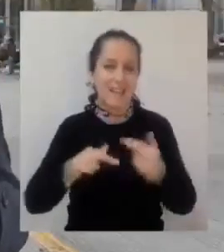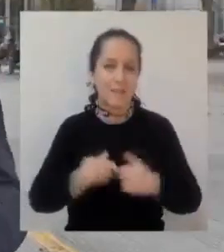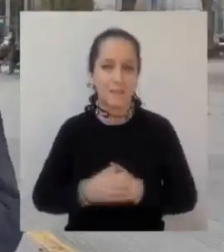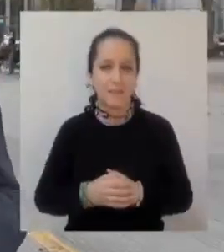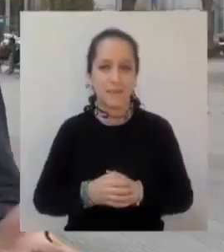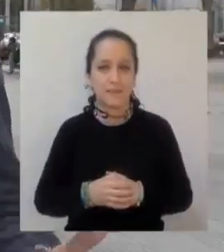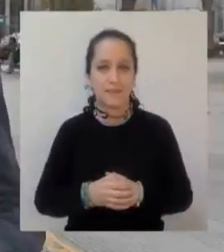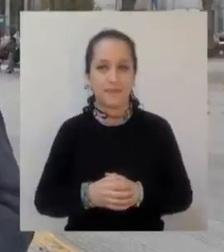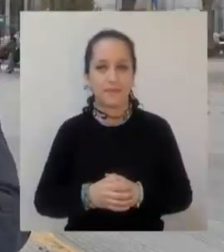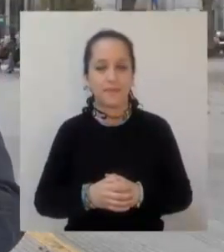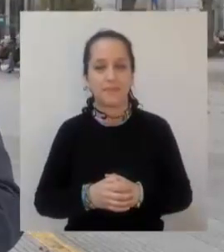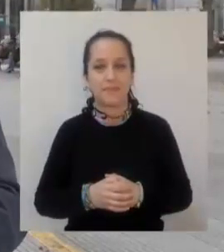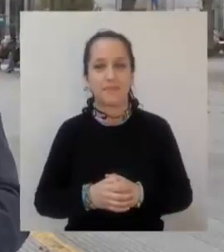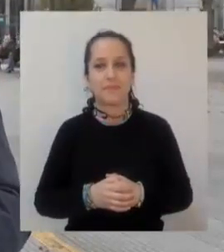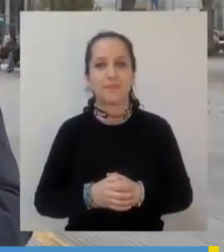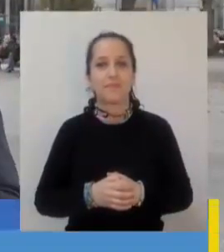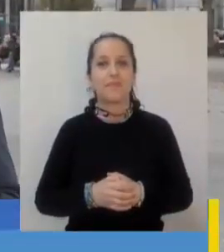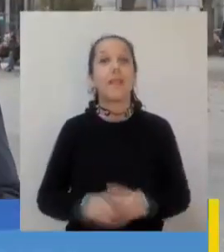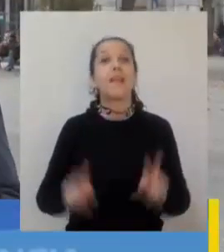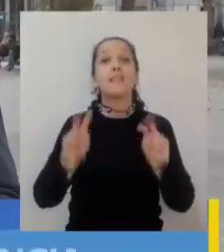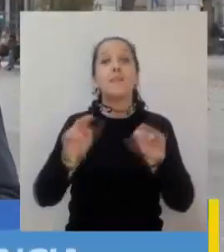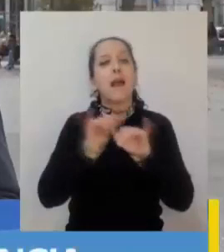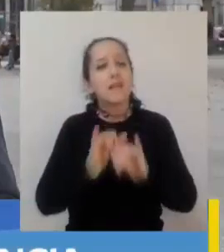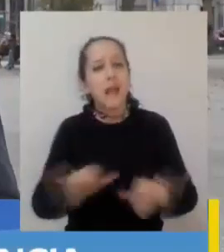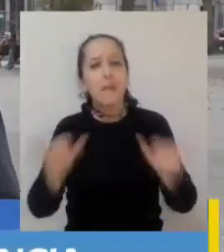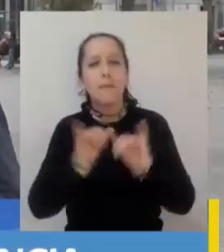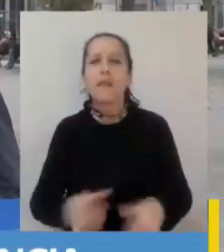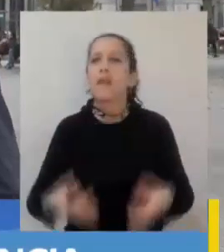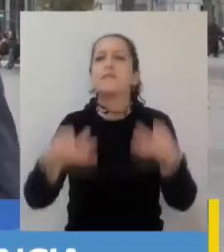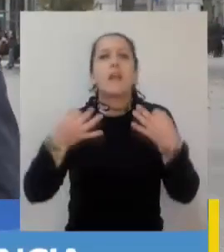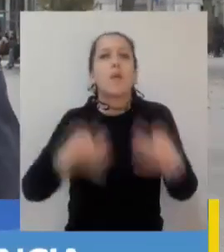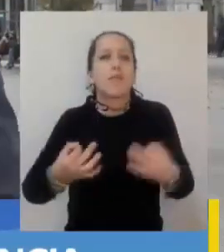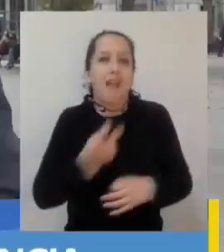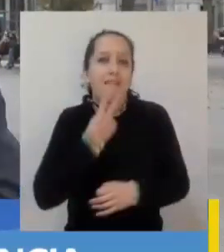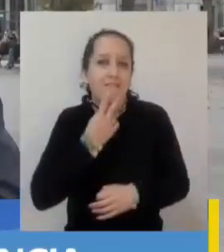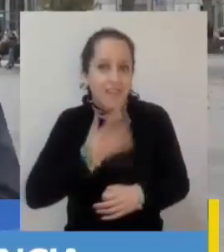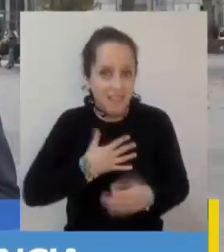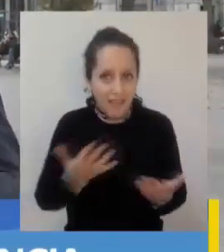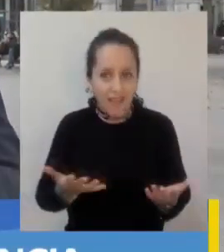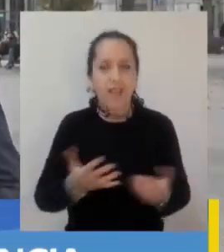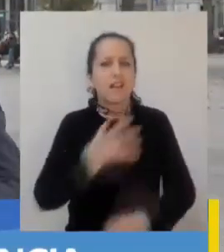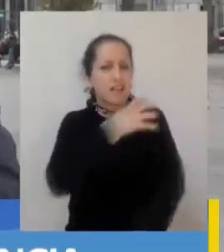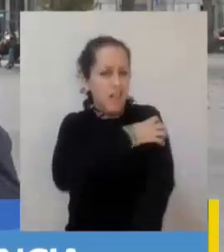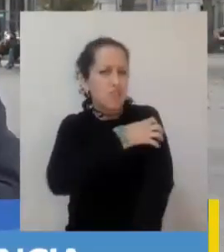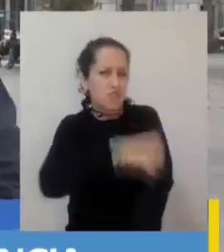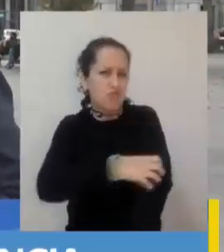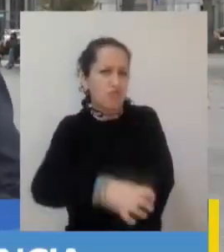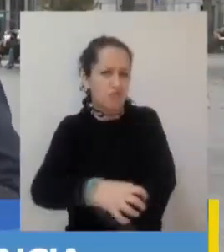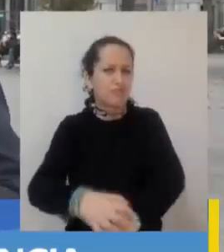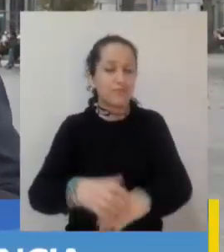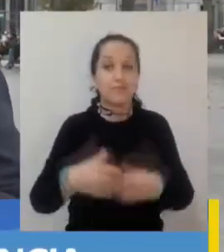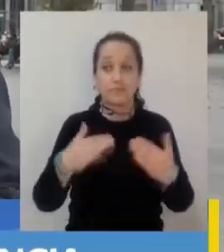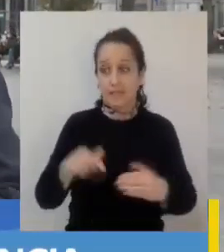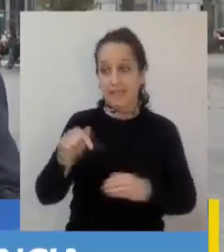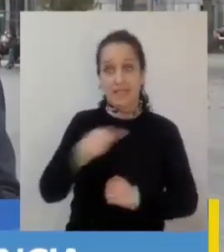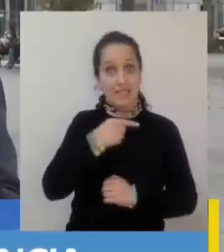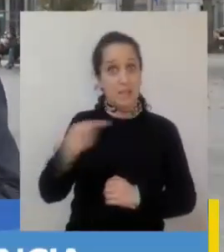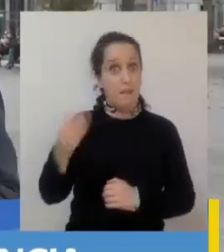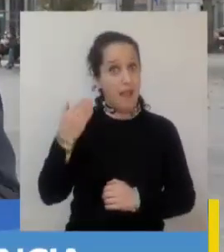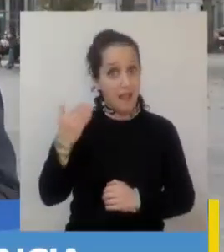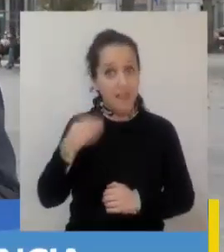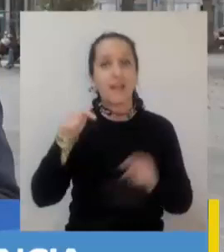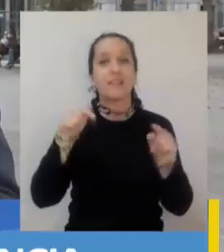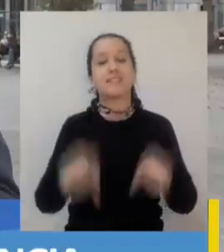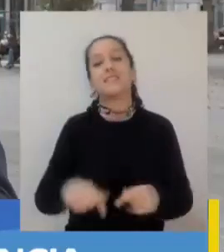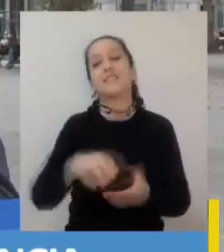Seguridad Vital es el nombre de la campaña que está recorriendo distintas regiones de nuestro país y que tuvo lugar también durante esta semana en